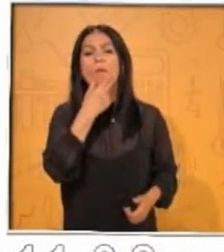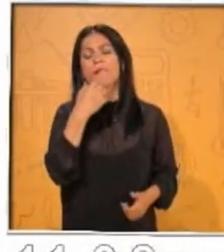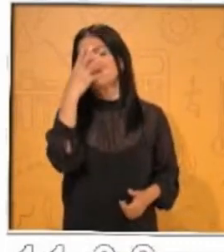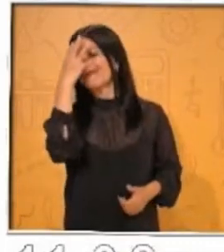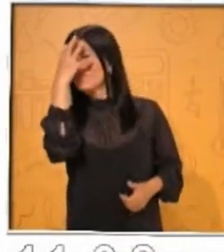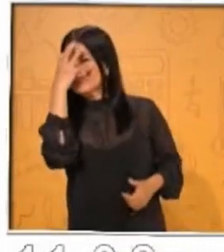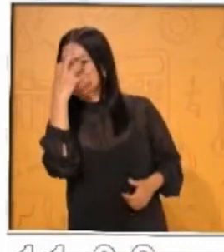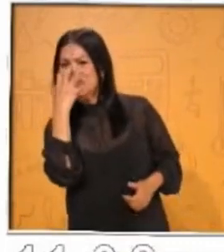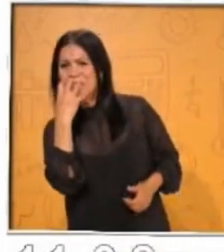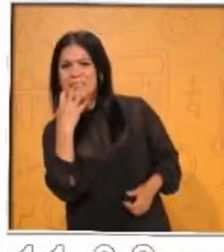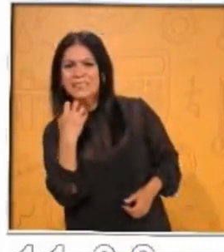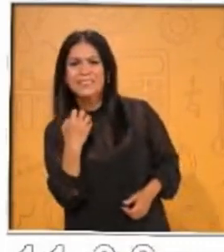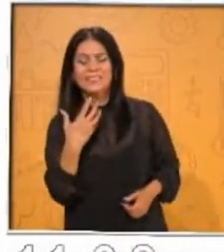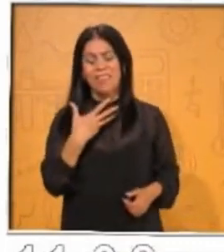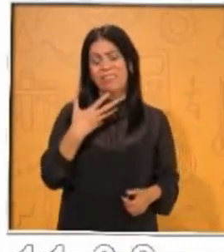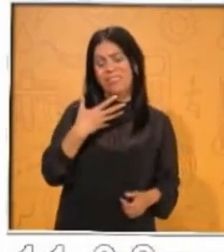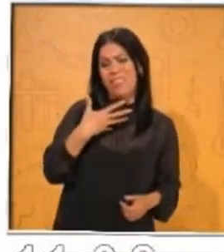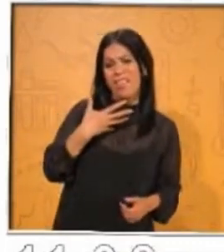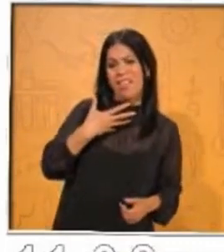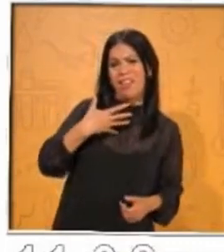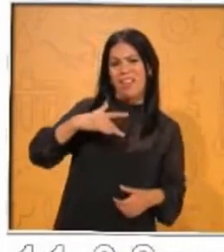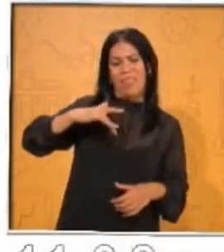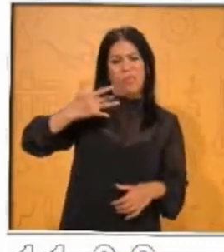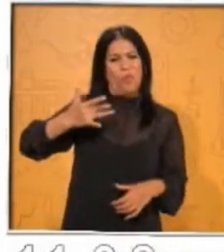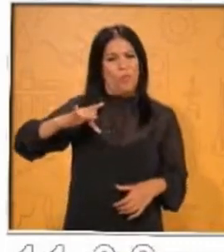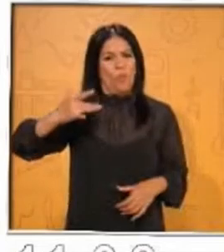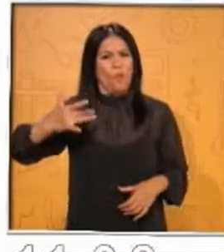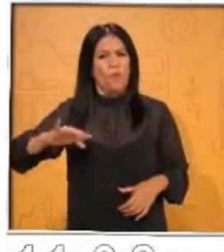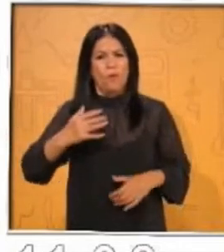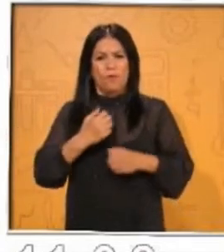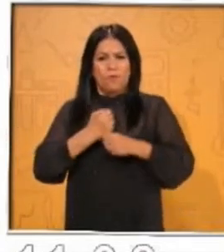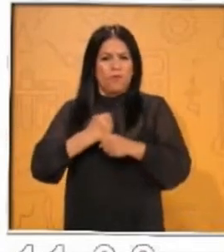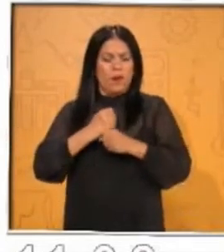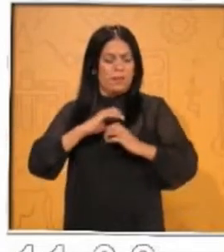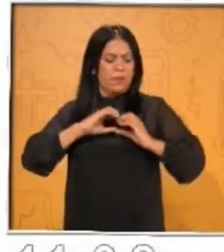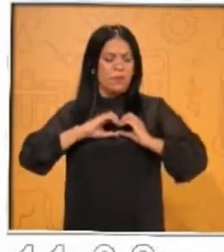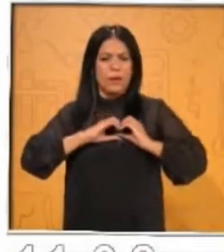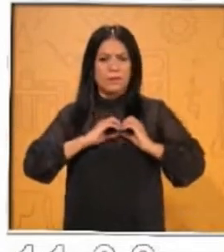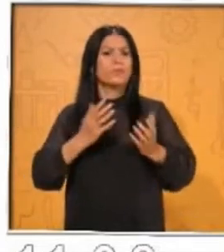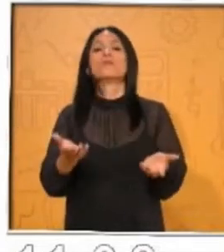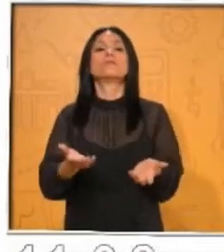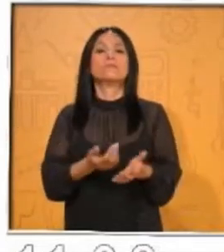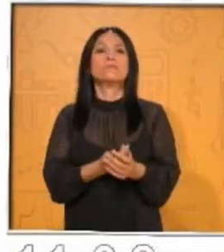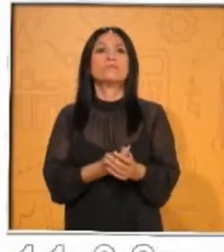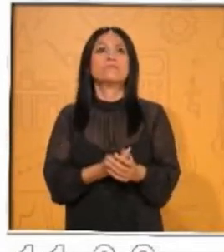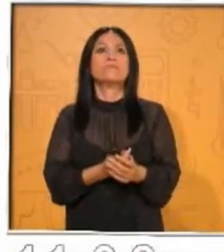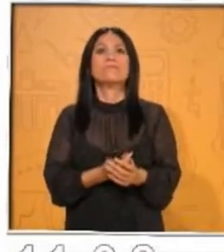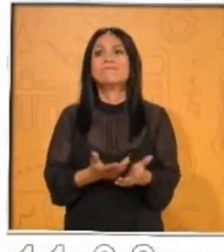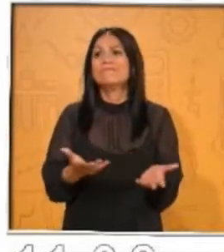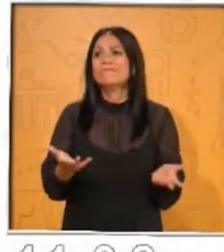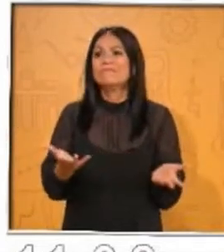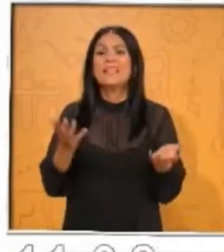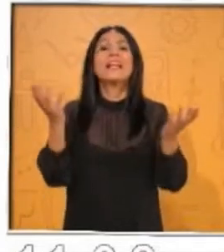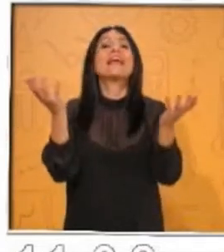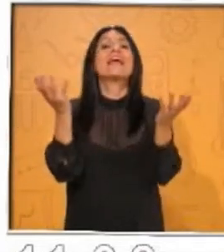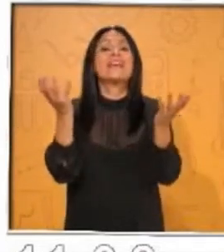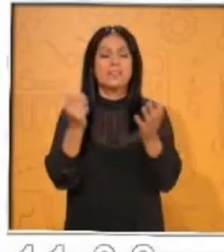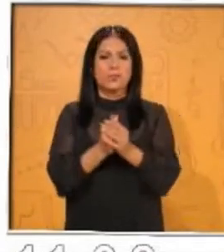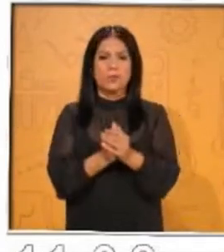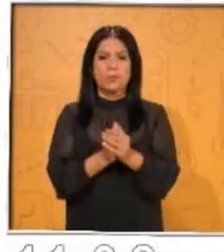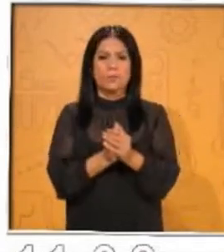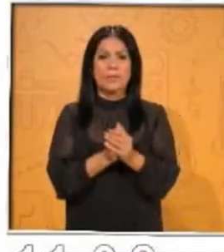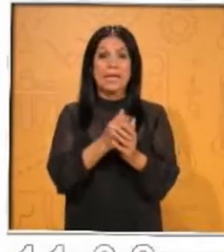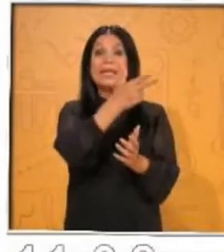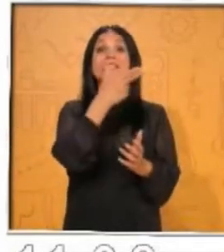recuerdo de la princesa permaneciera en la memoria de los pueblos. ¿Qué crees que hizo? Bueno, pues mandó